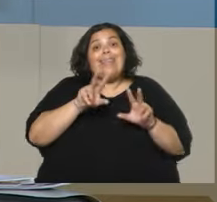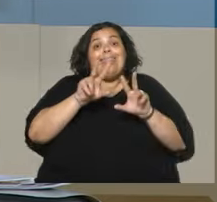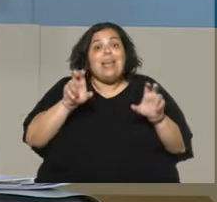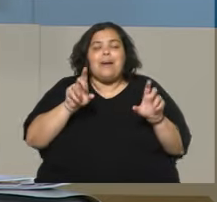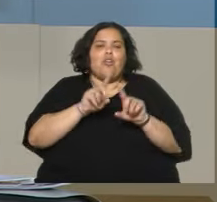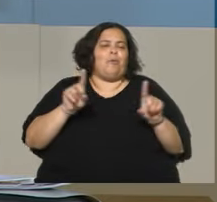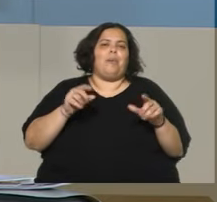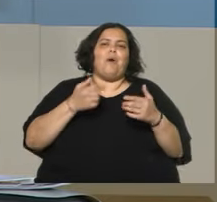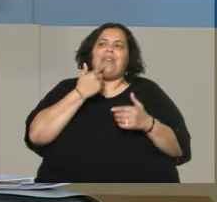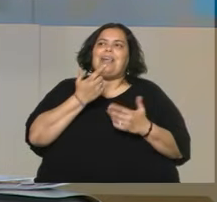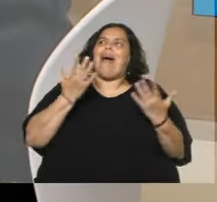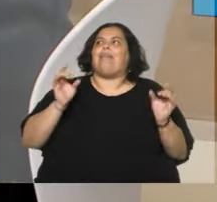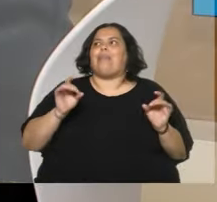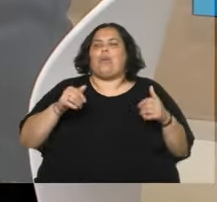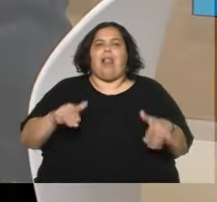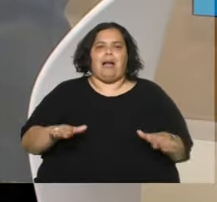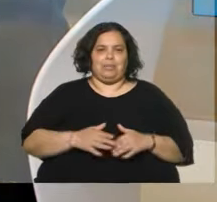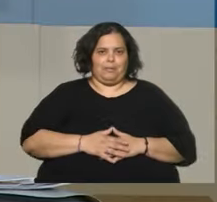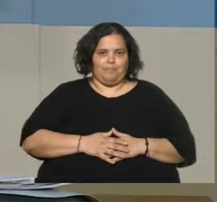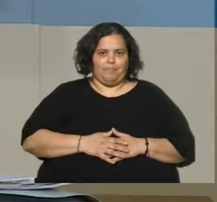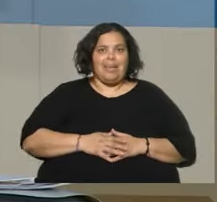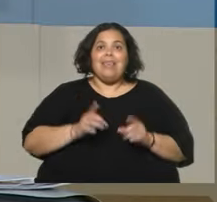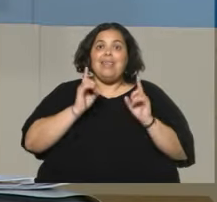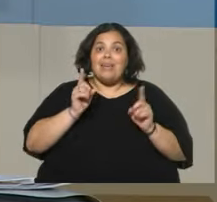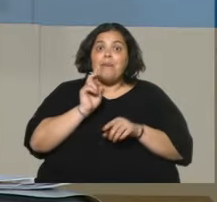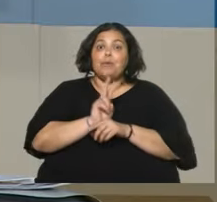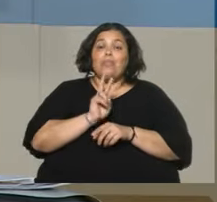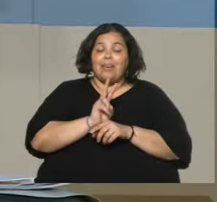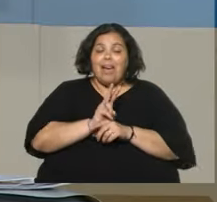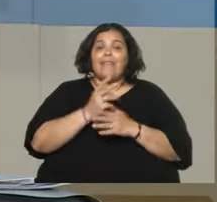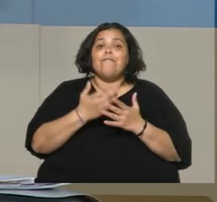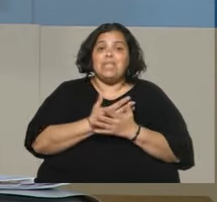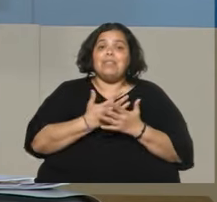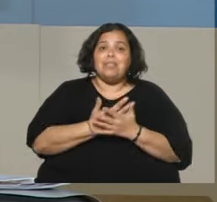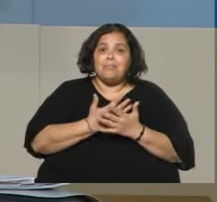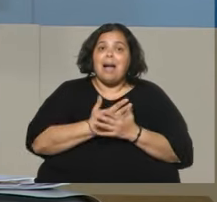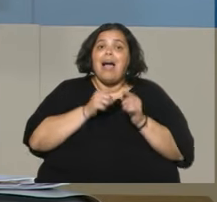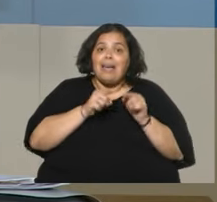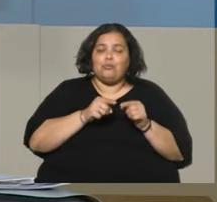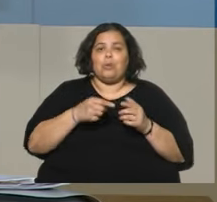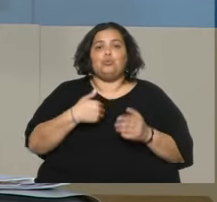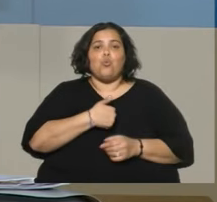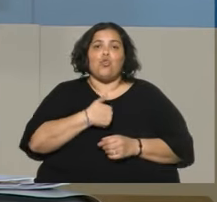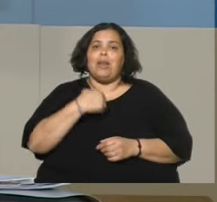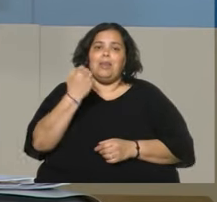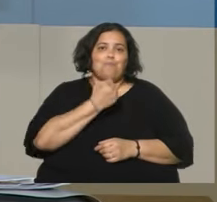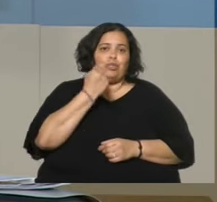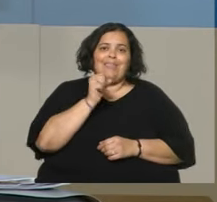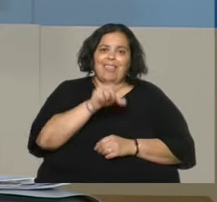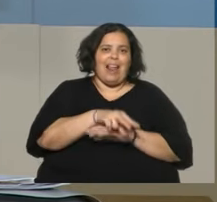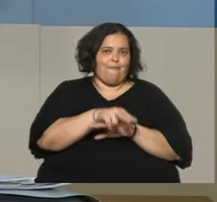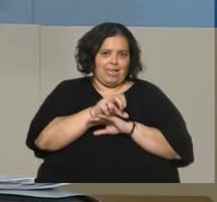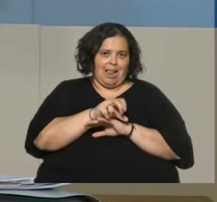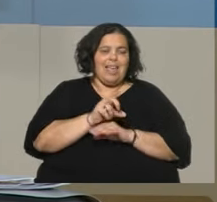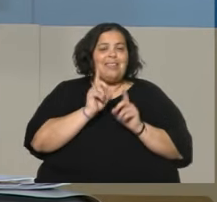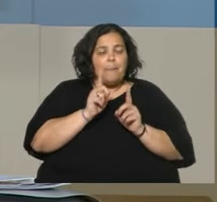naturalizar en la sociedad urbana. Y la protección de las víctimas, quiero destacar que ha sido un rol muy importante llevado adelante por la Fiscalía y que dejar que